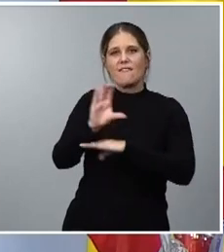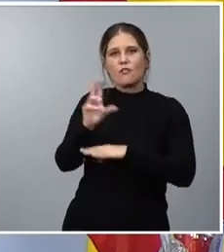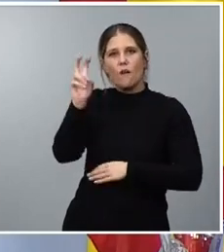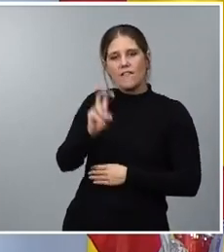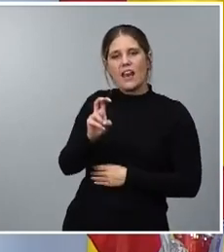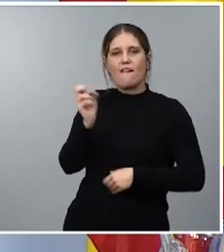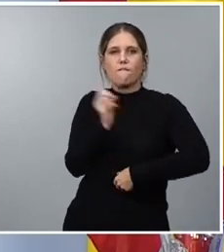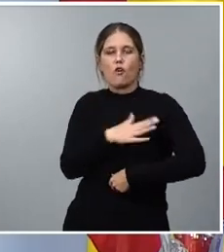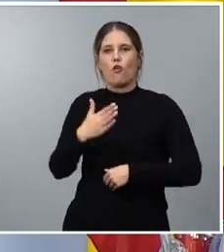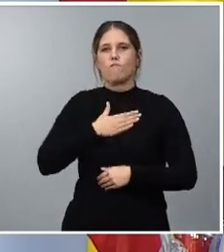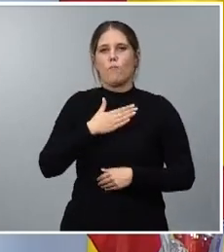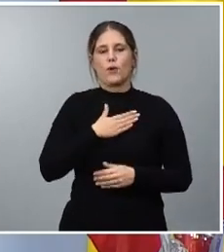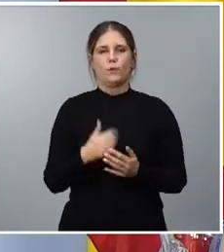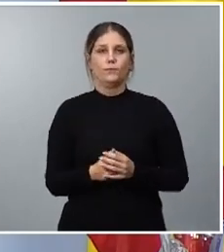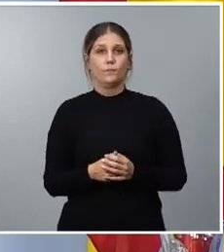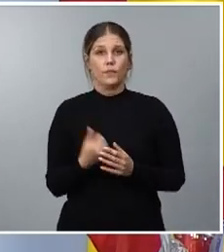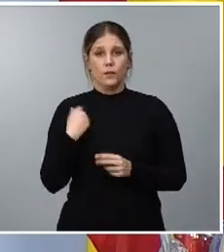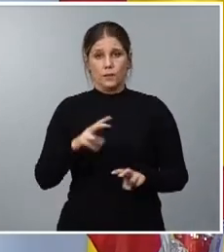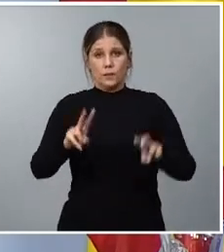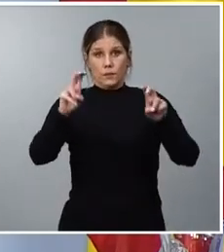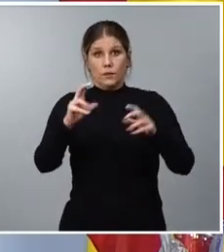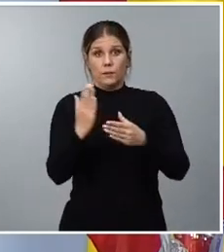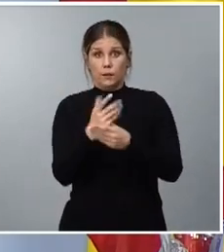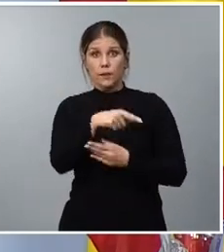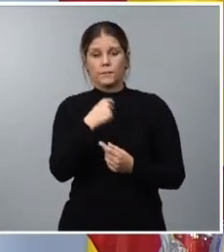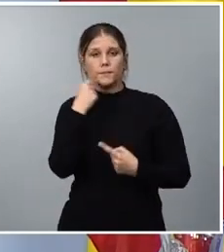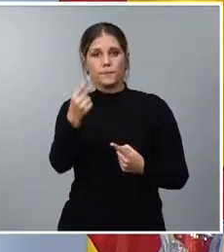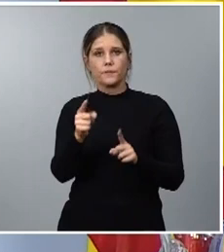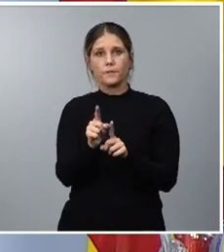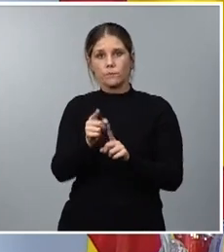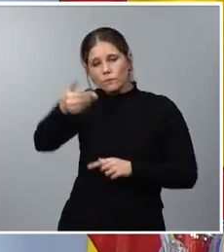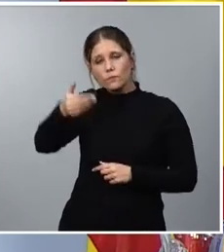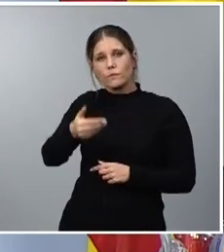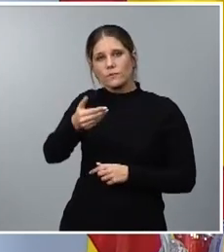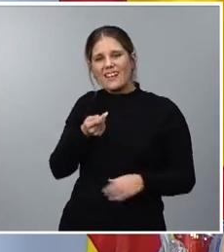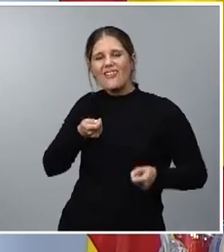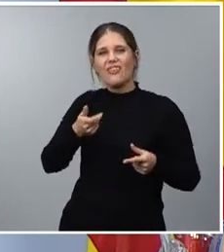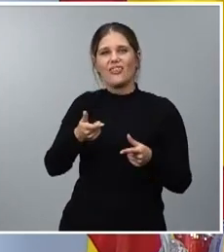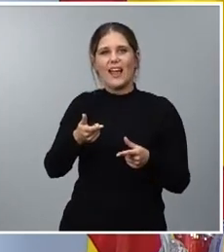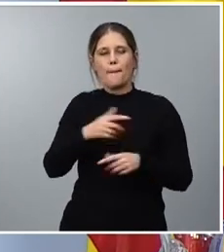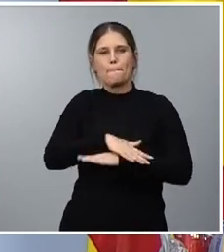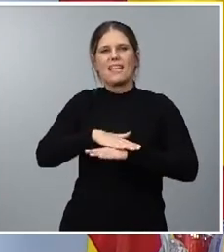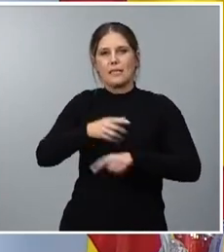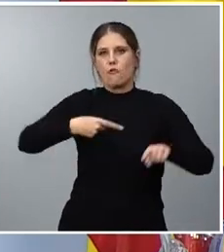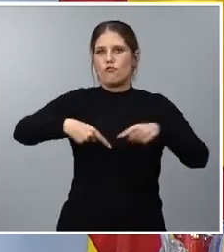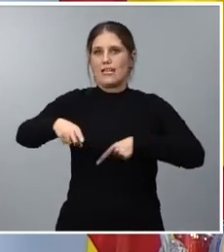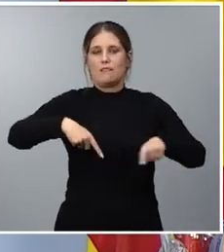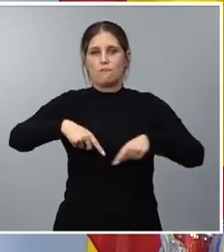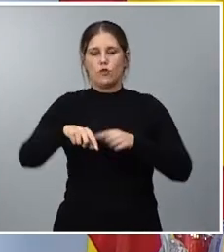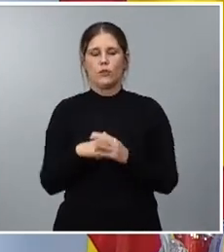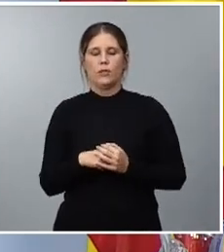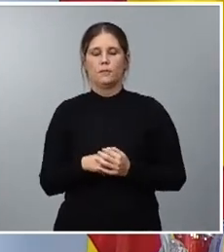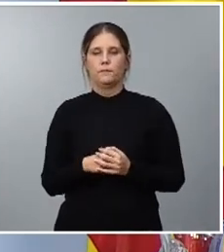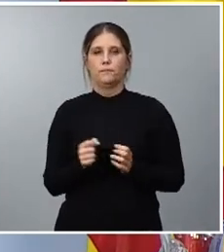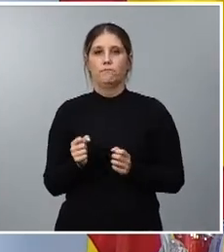propios. En este capítulo también quiero destacar las dotaciones para el Ministerio de Transporte que se incrementan